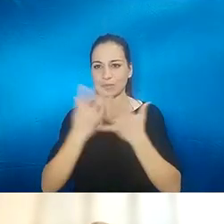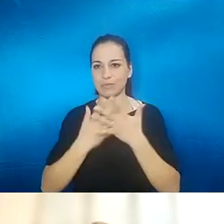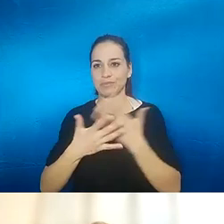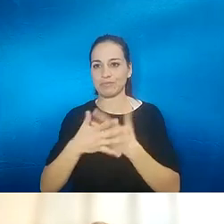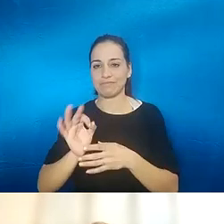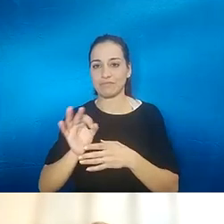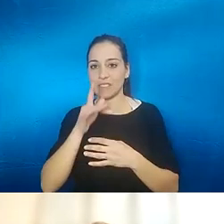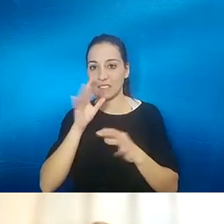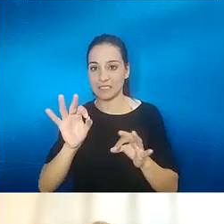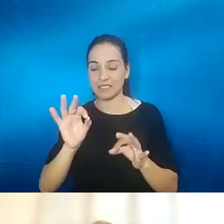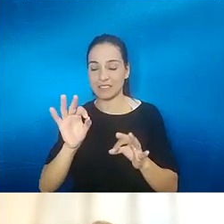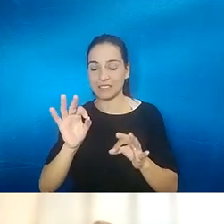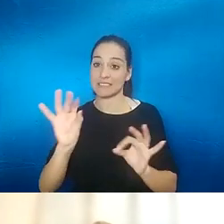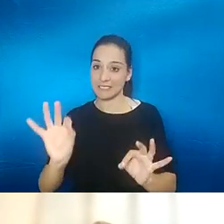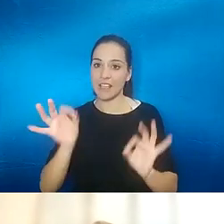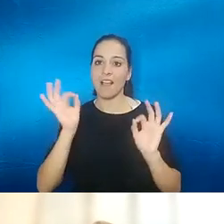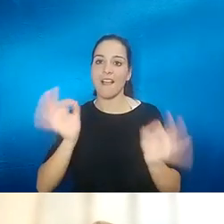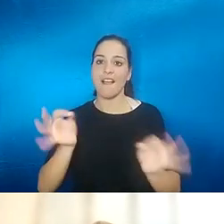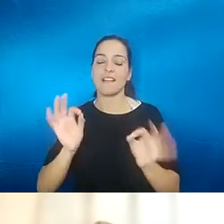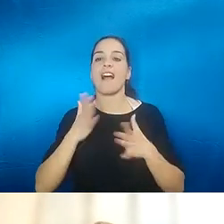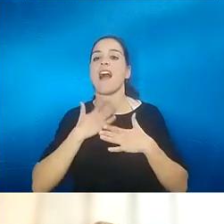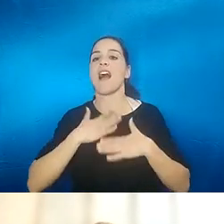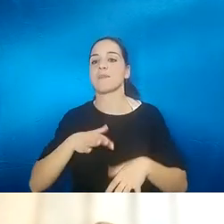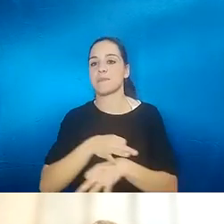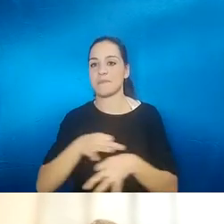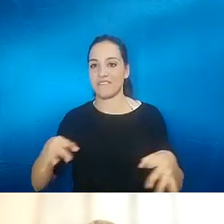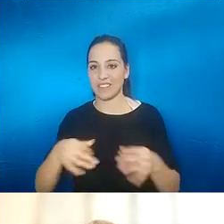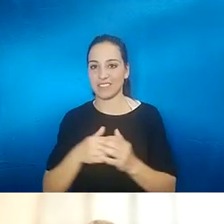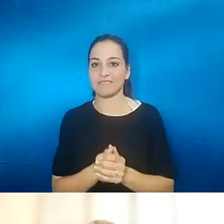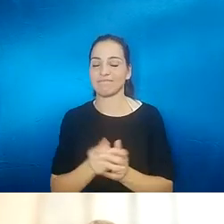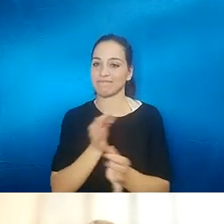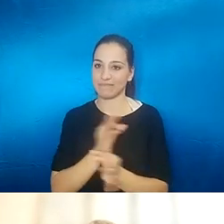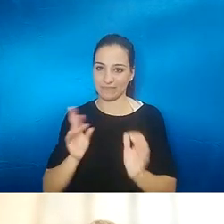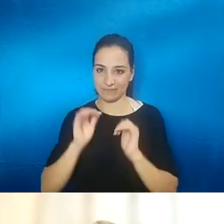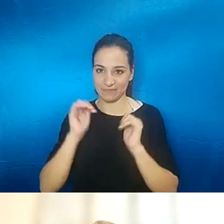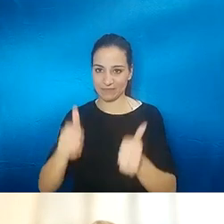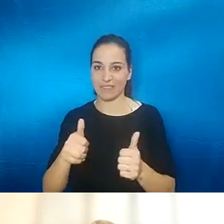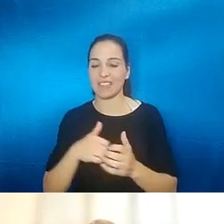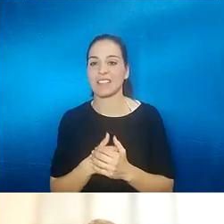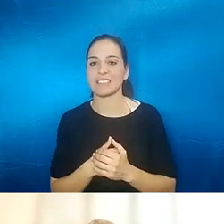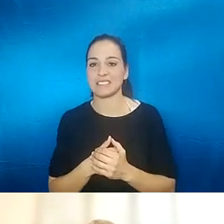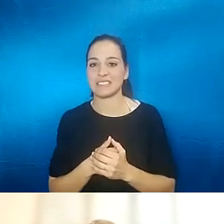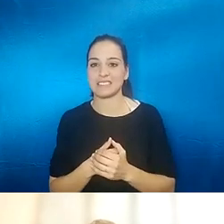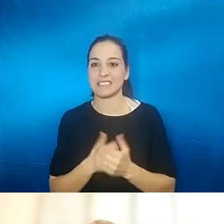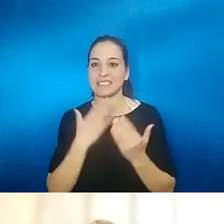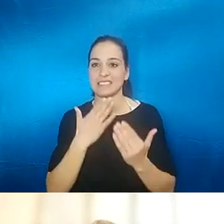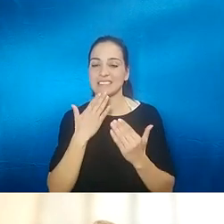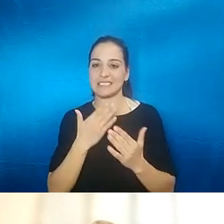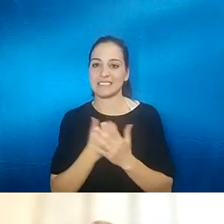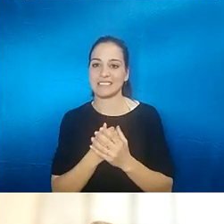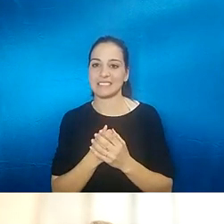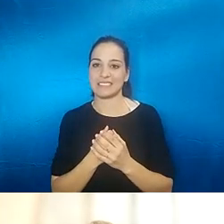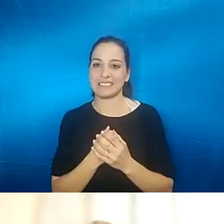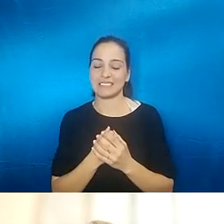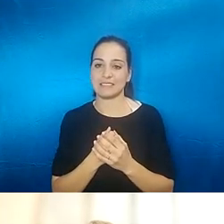¿ahora ya sí? sí ahora perfecto venga perfecto pues empezamos gracias Ana sí